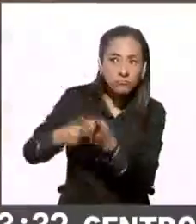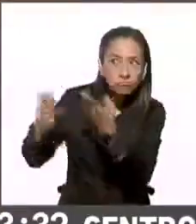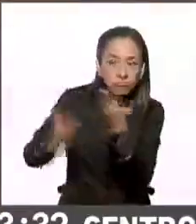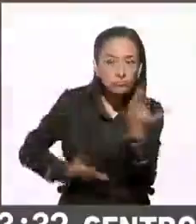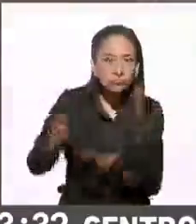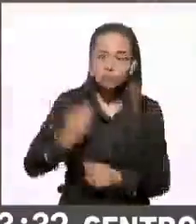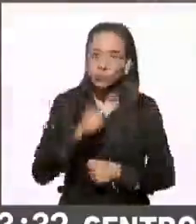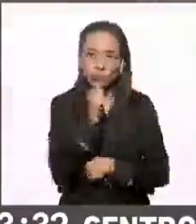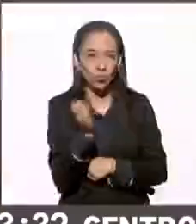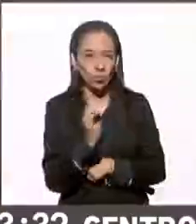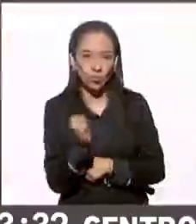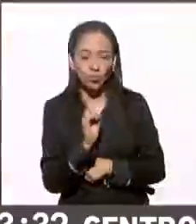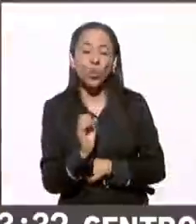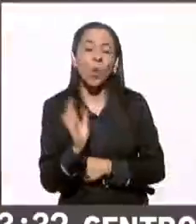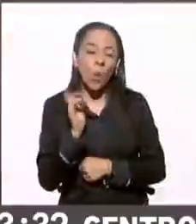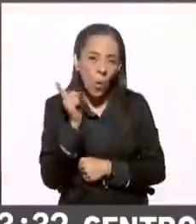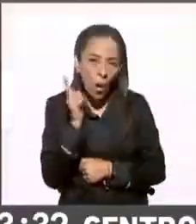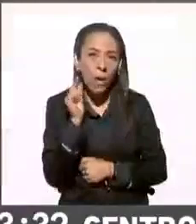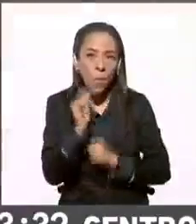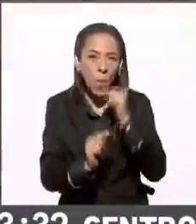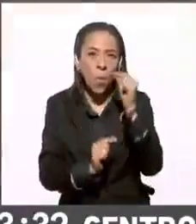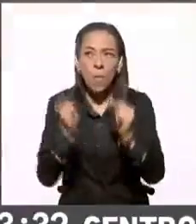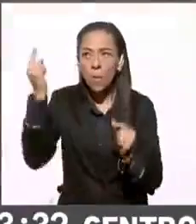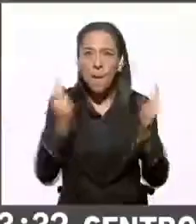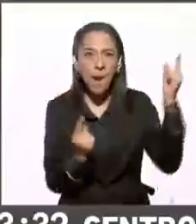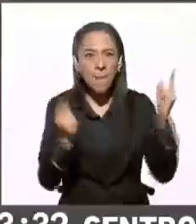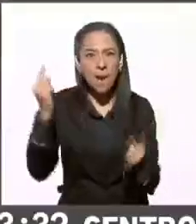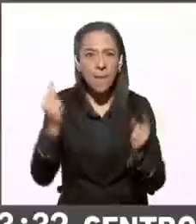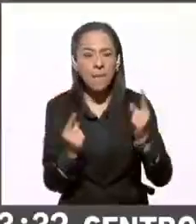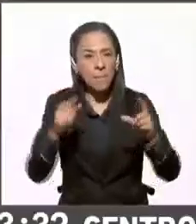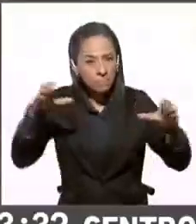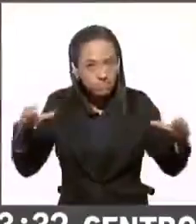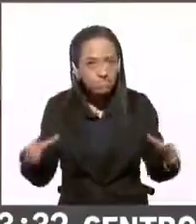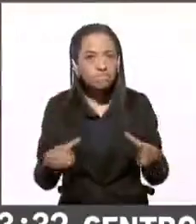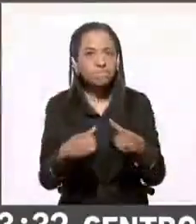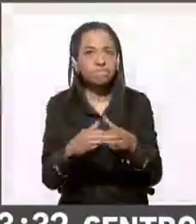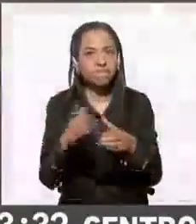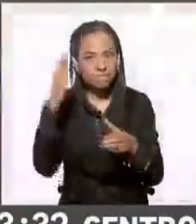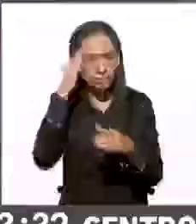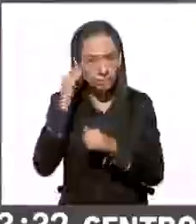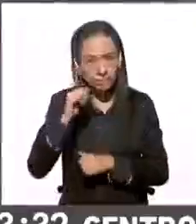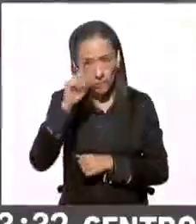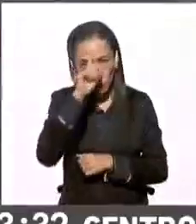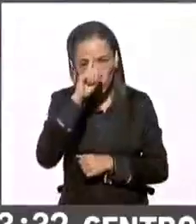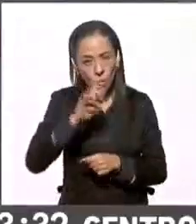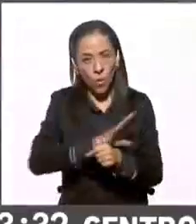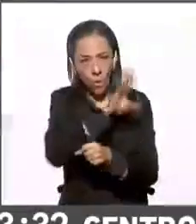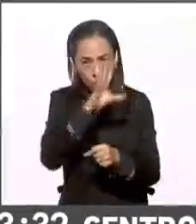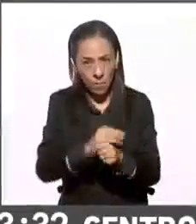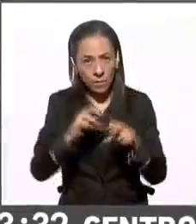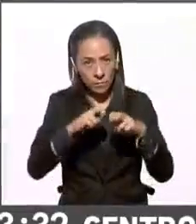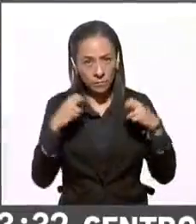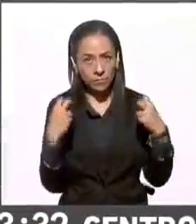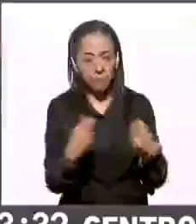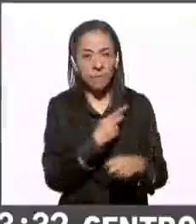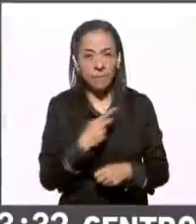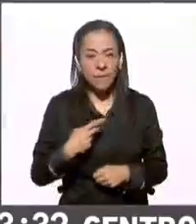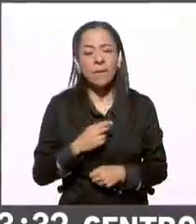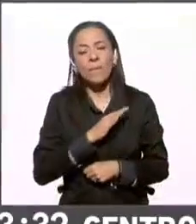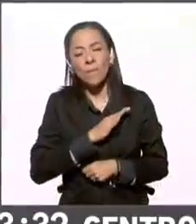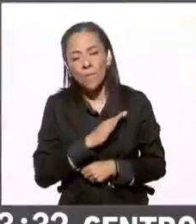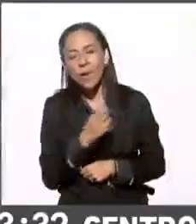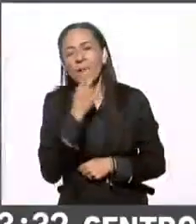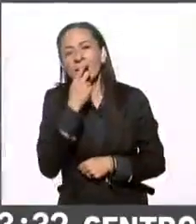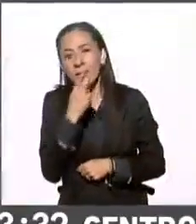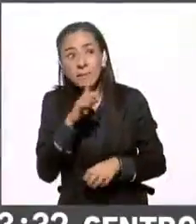esperemos que llegue uno a uno, todo el Consejo tiene que sesionar, pero finalmente hay que comentarlo, esto no se acaba hasta